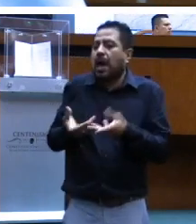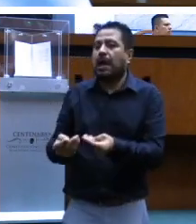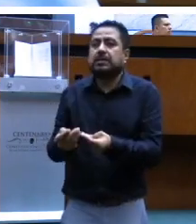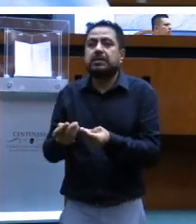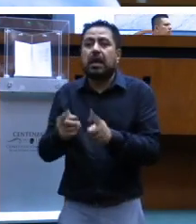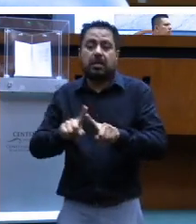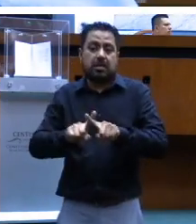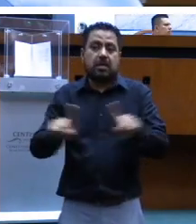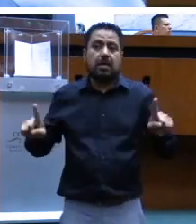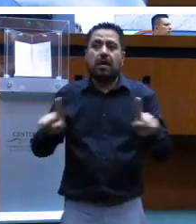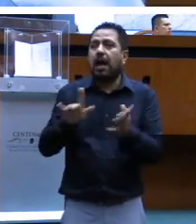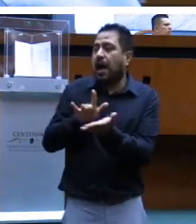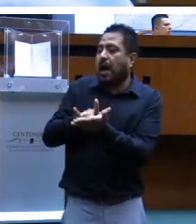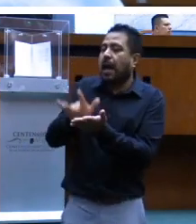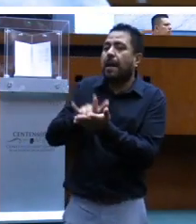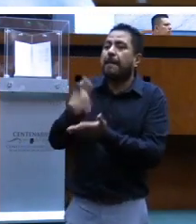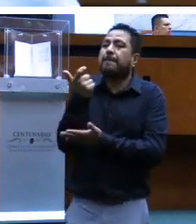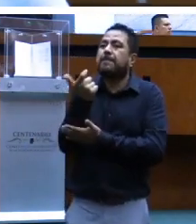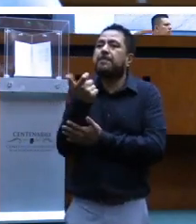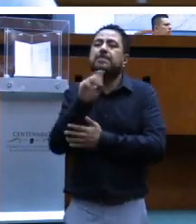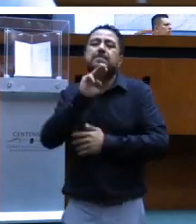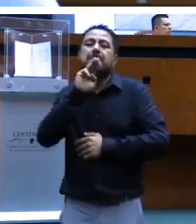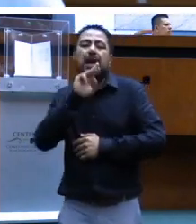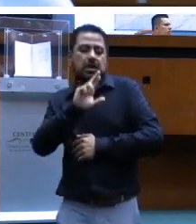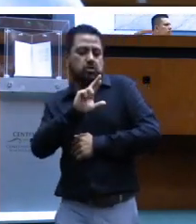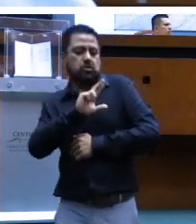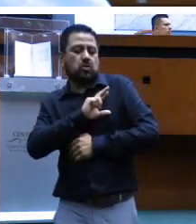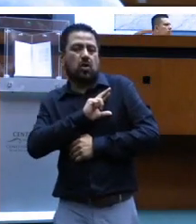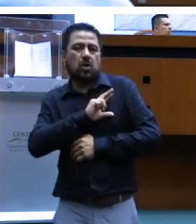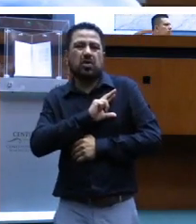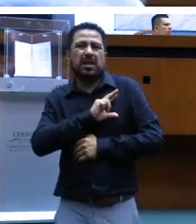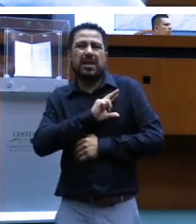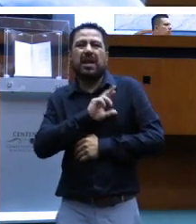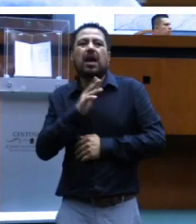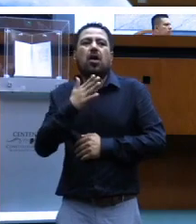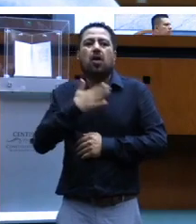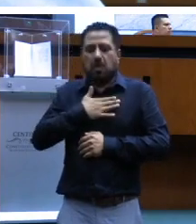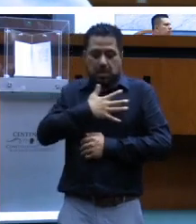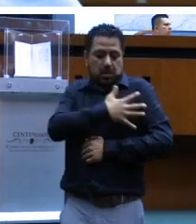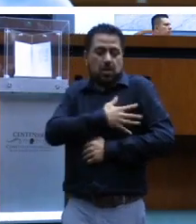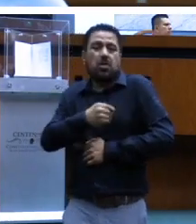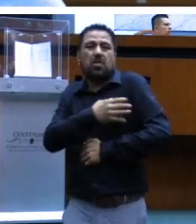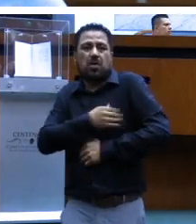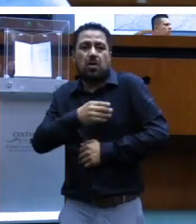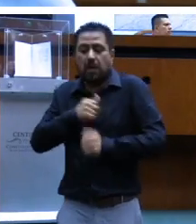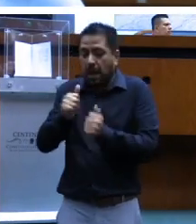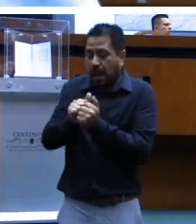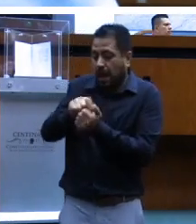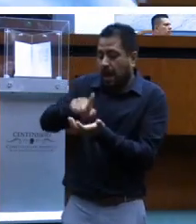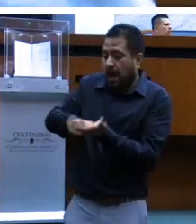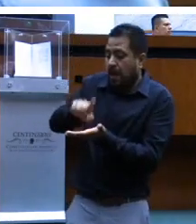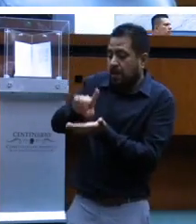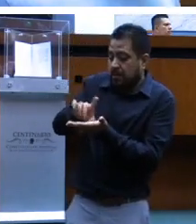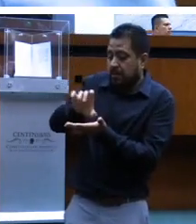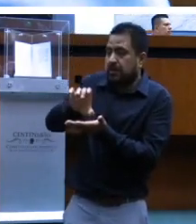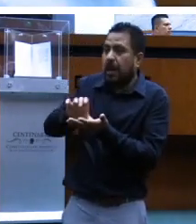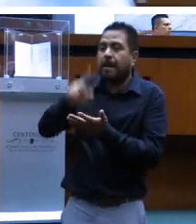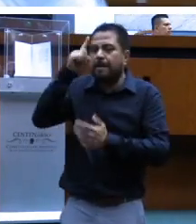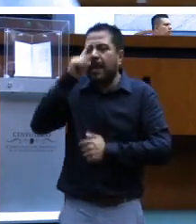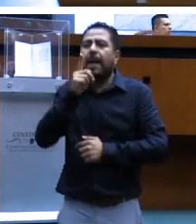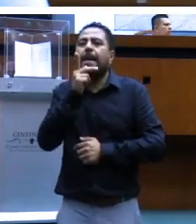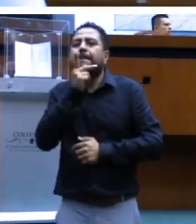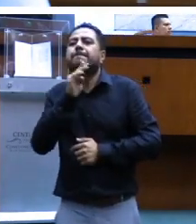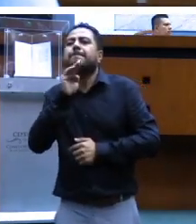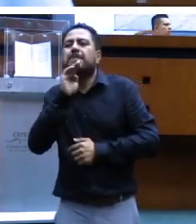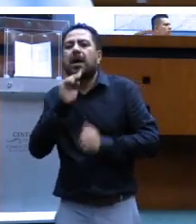regular. Apoyo económico para madres solteras de estudiantes con discapacidad, eso sería otro apoyo para madres